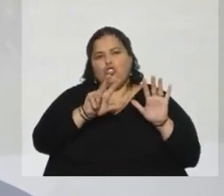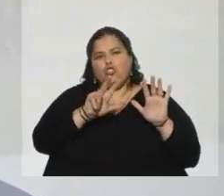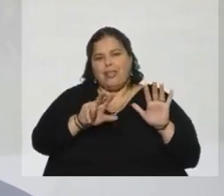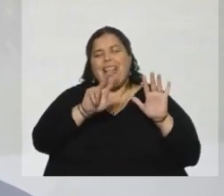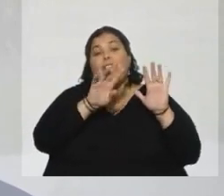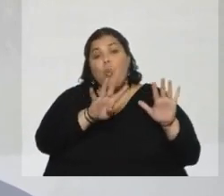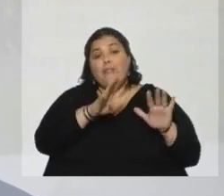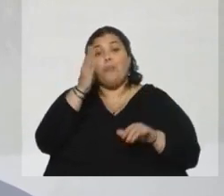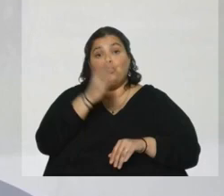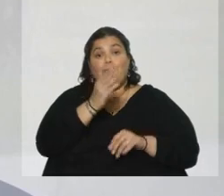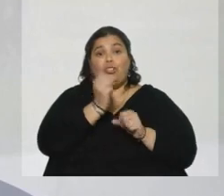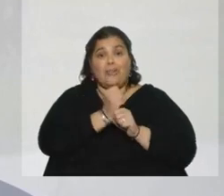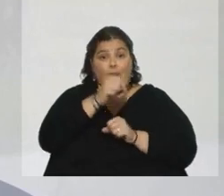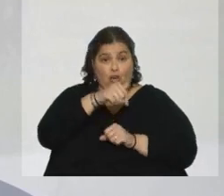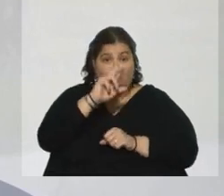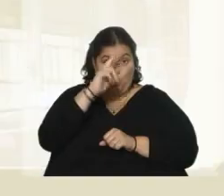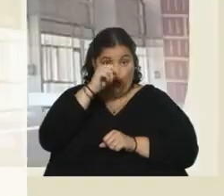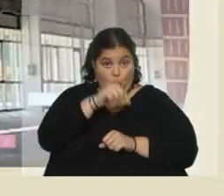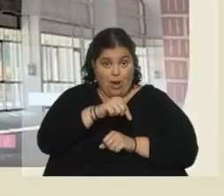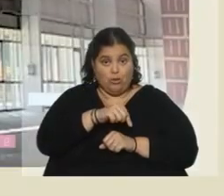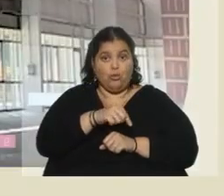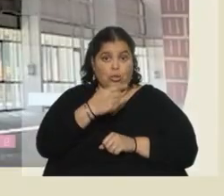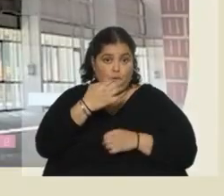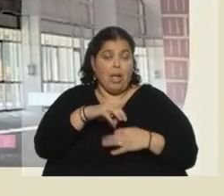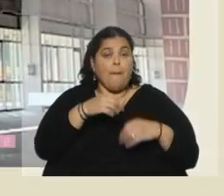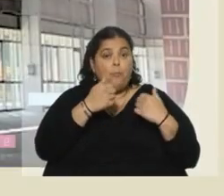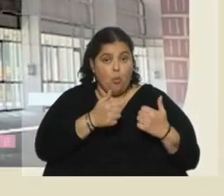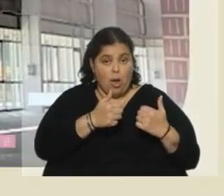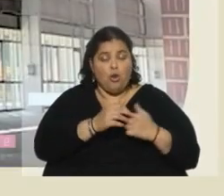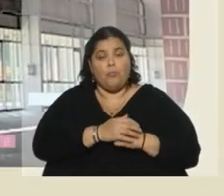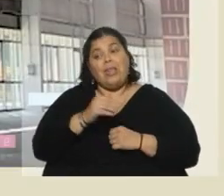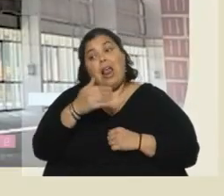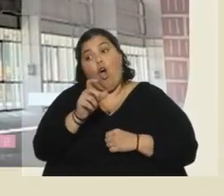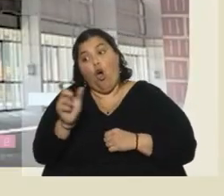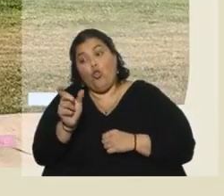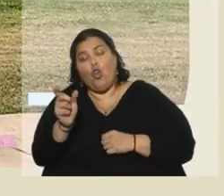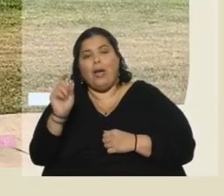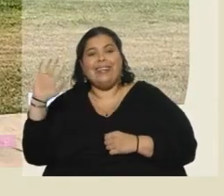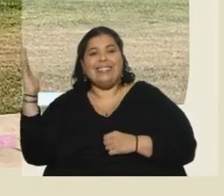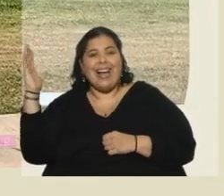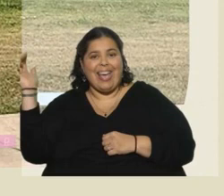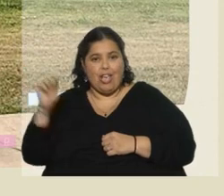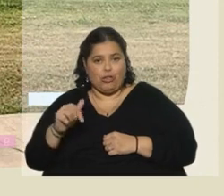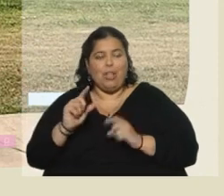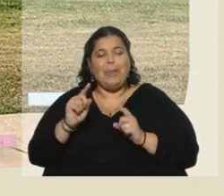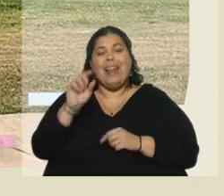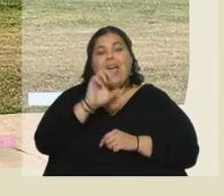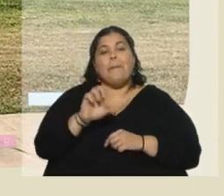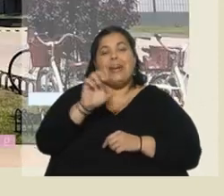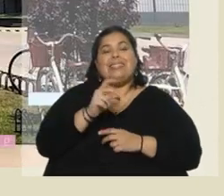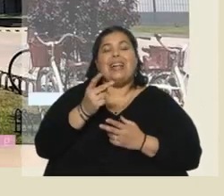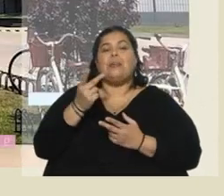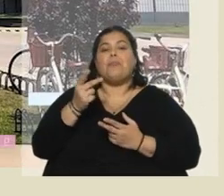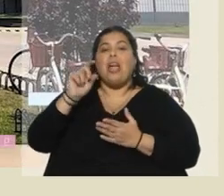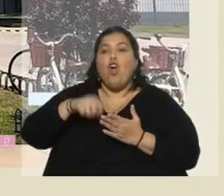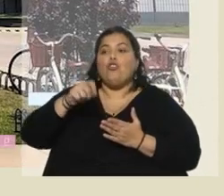empleo nacional, lo cual es un dato que nos parece muy bueno también. Las empresas, a su vez, contratan proveedores en